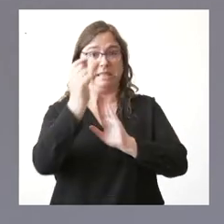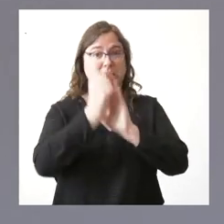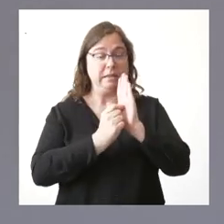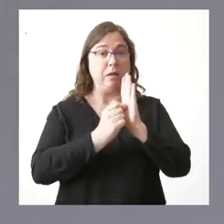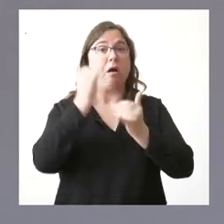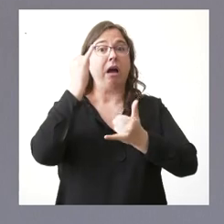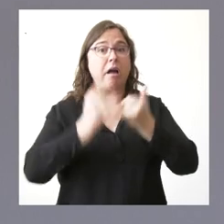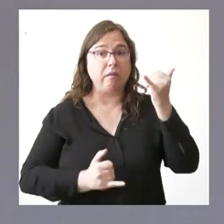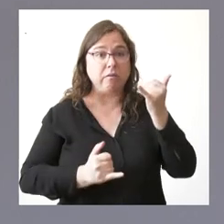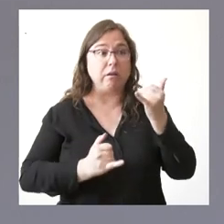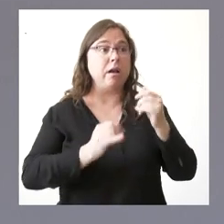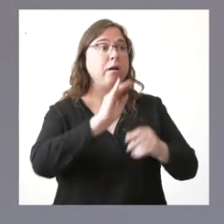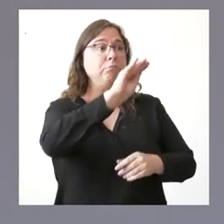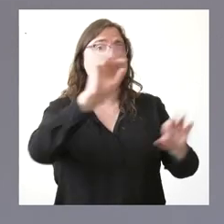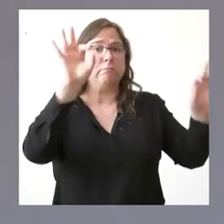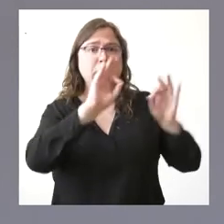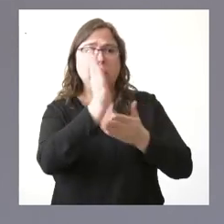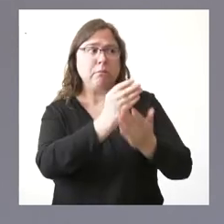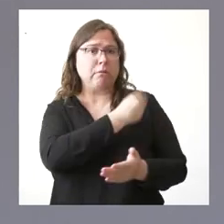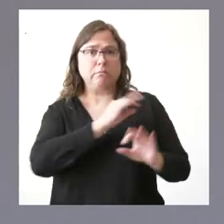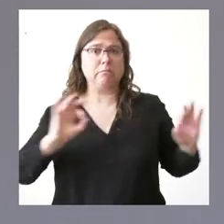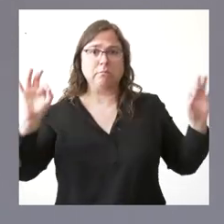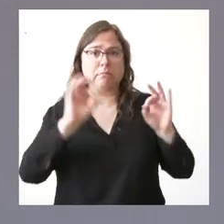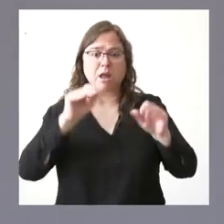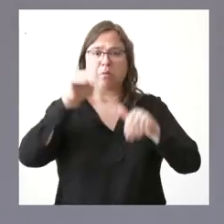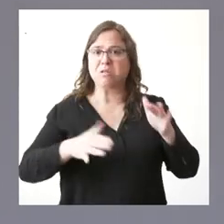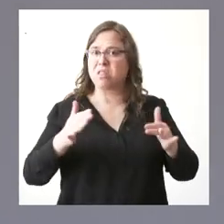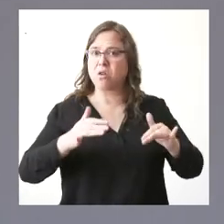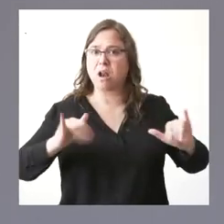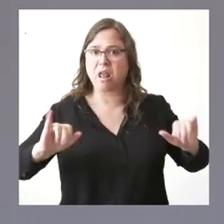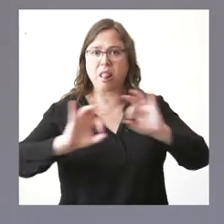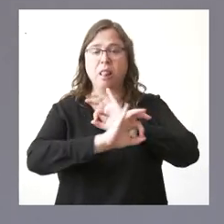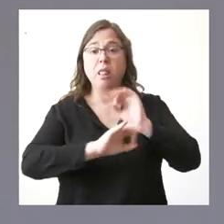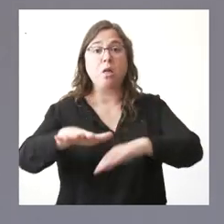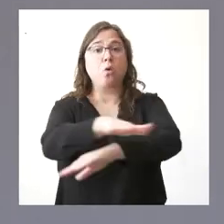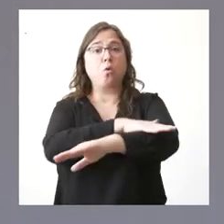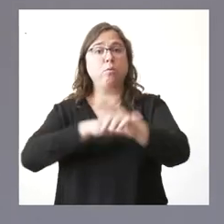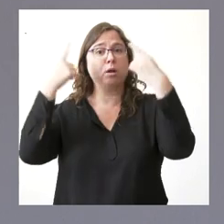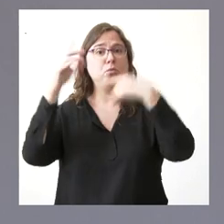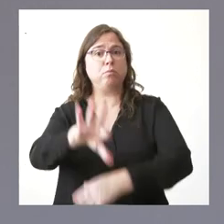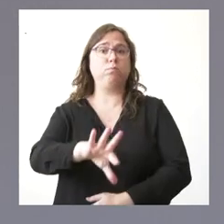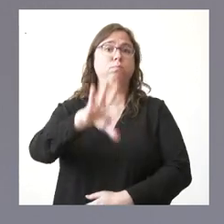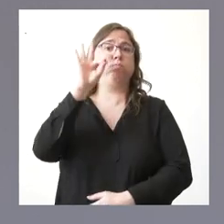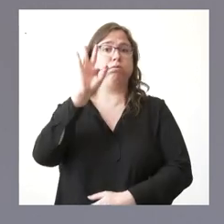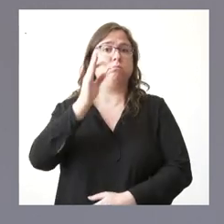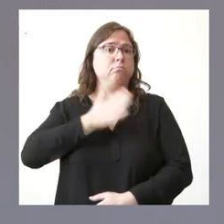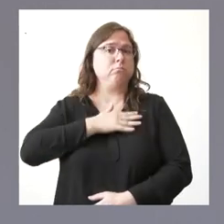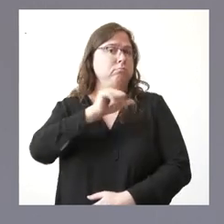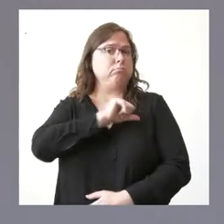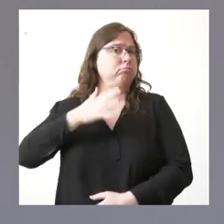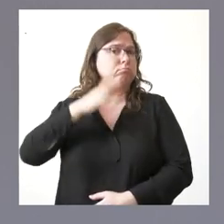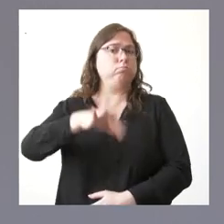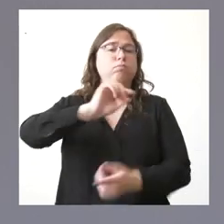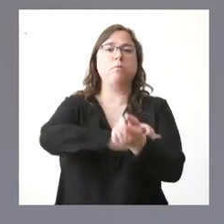consultar con las comunidades autónomas y sin someterlo tampoco a votación de las comunidades autónomas, el Gobierno decidió cambiar unilateralmente de criterio y